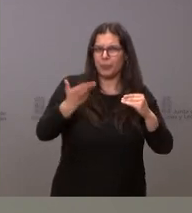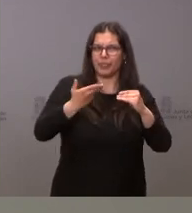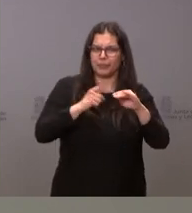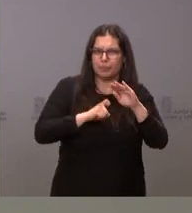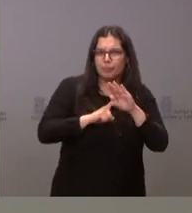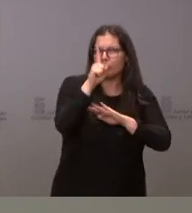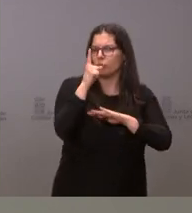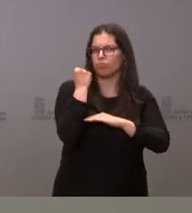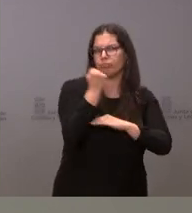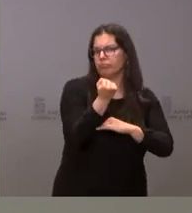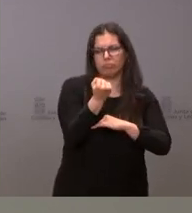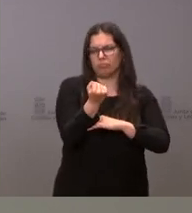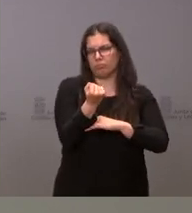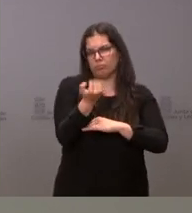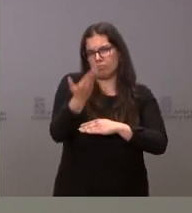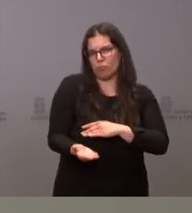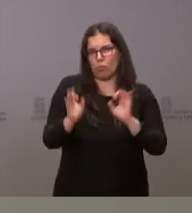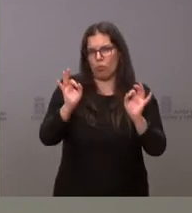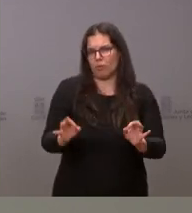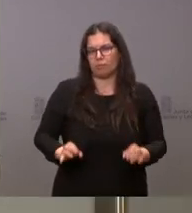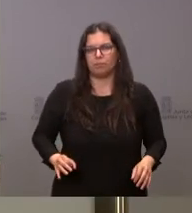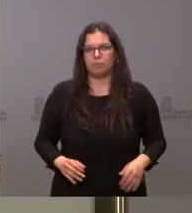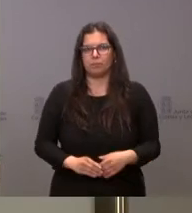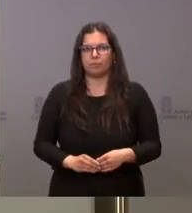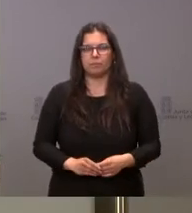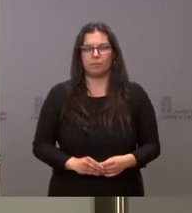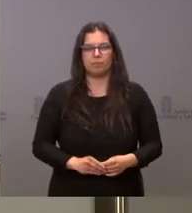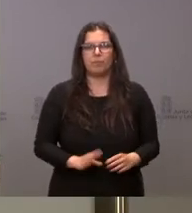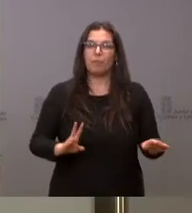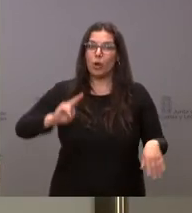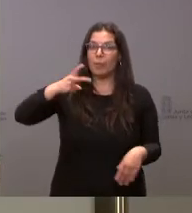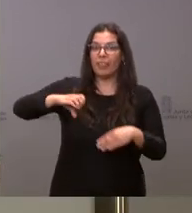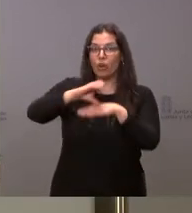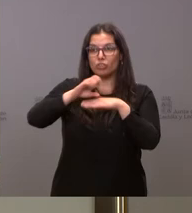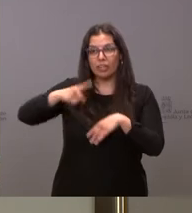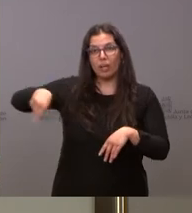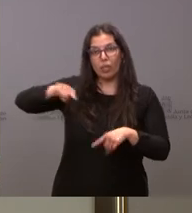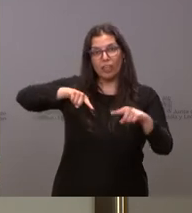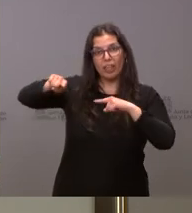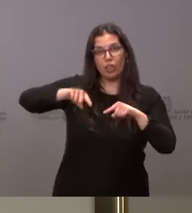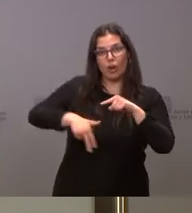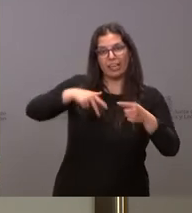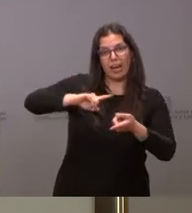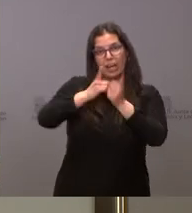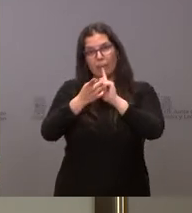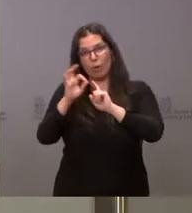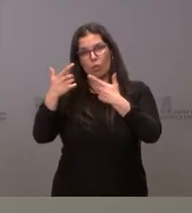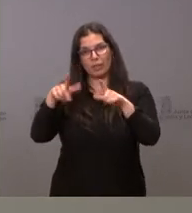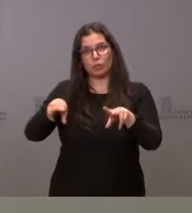y León va a seguir siendo muy importante. ¿Va haber una viceconsejería? ¿Va haber, no sé, una dirección general o otro departamento?